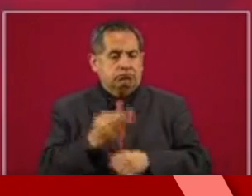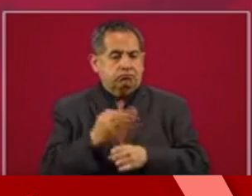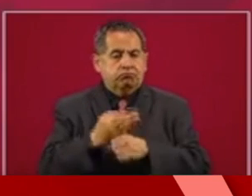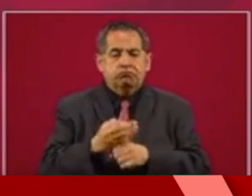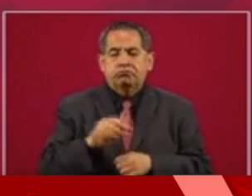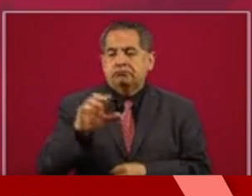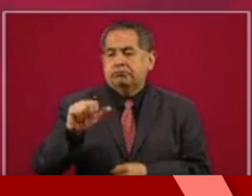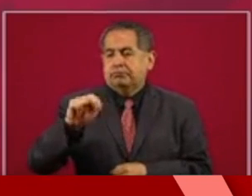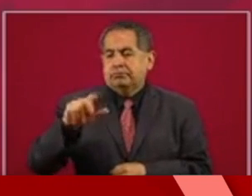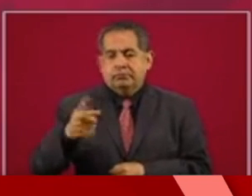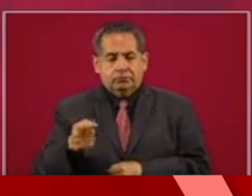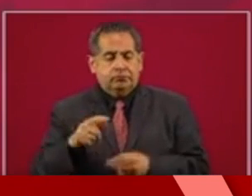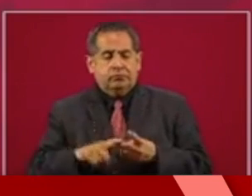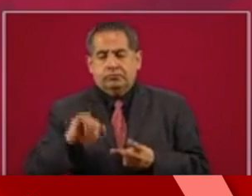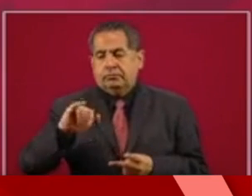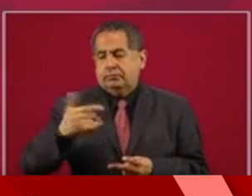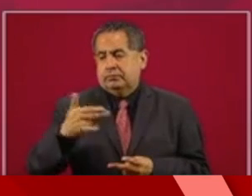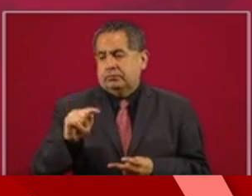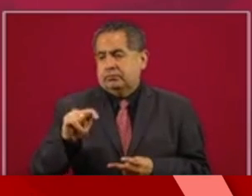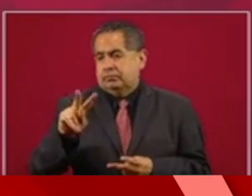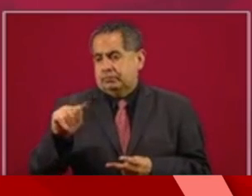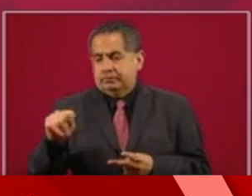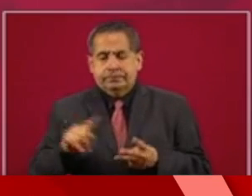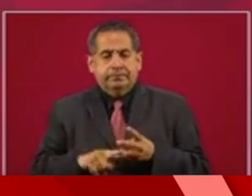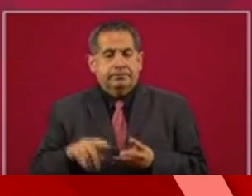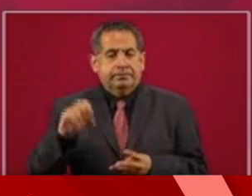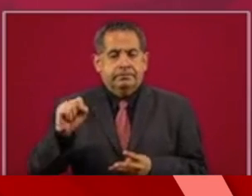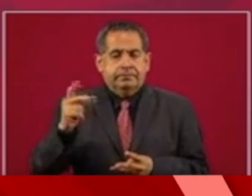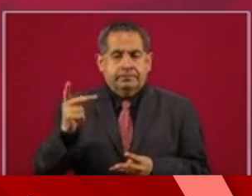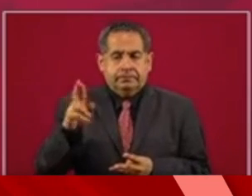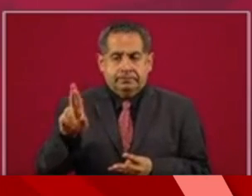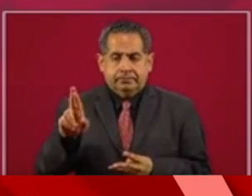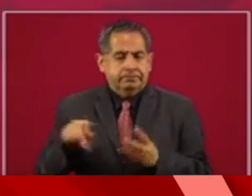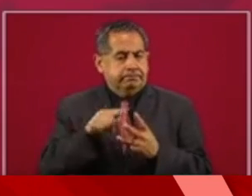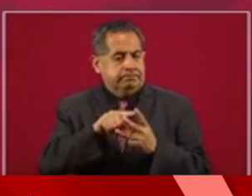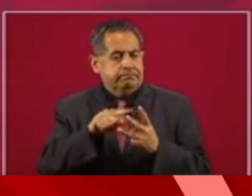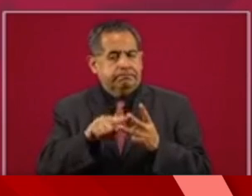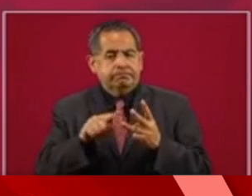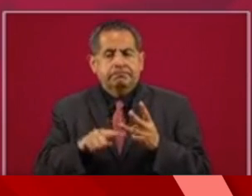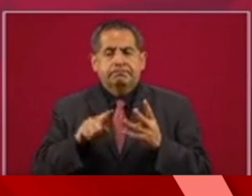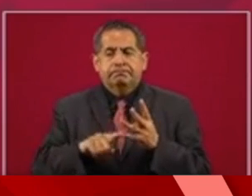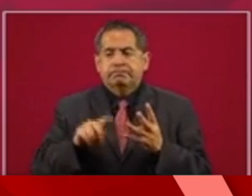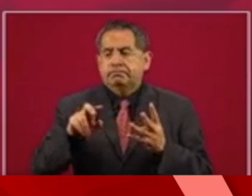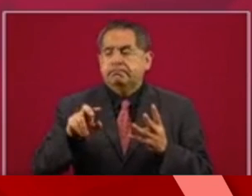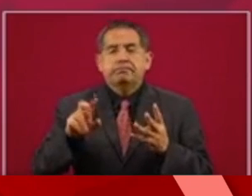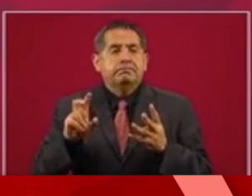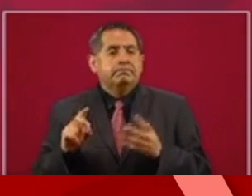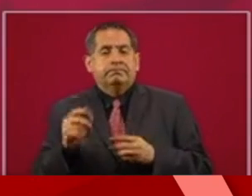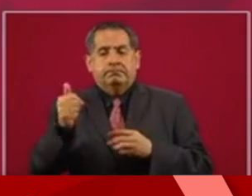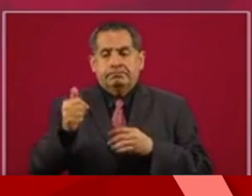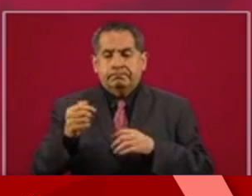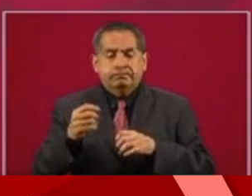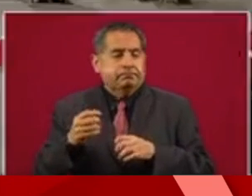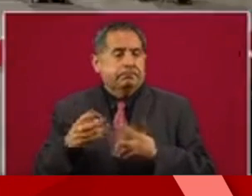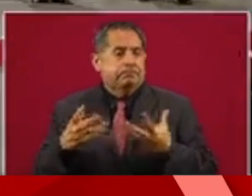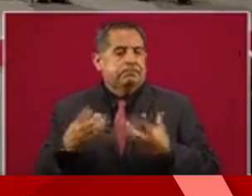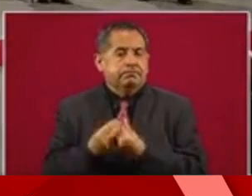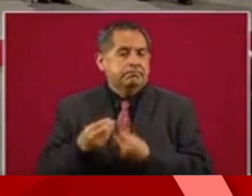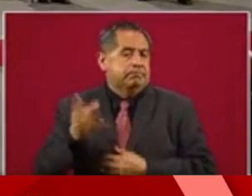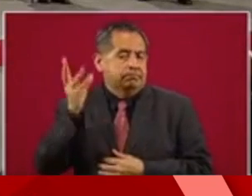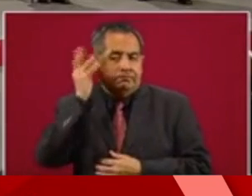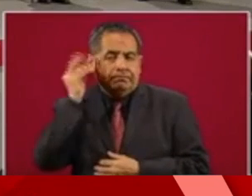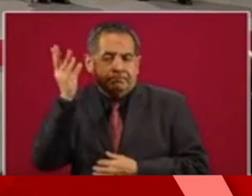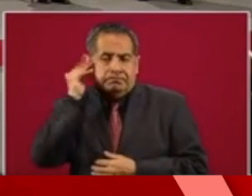Canal 11 de Ingenio TV, del Sistema Público de Radiodifusión y de la Red de 36 Radiodifusoras y